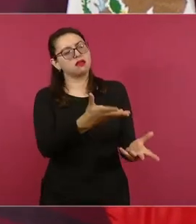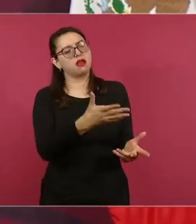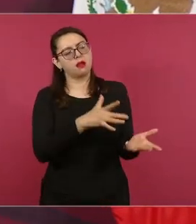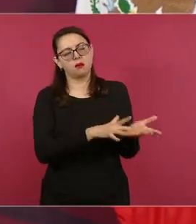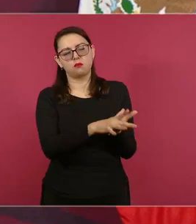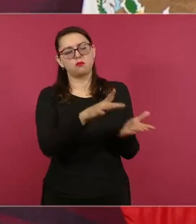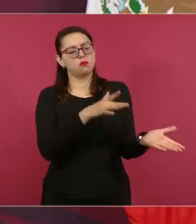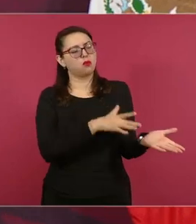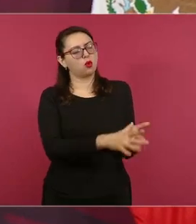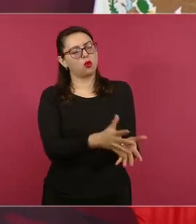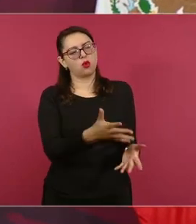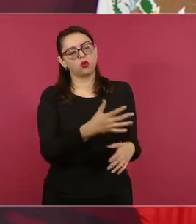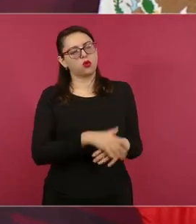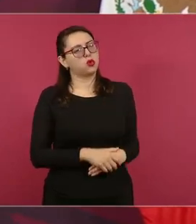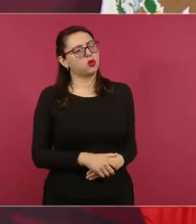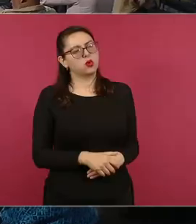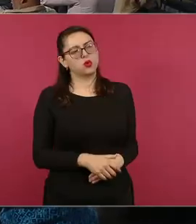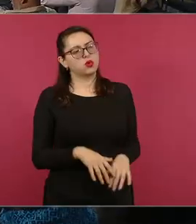usted.